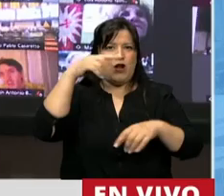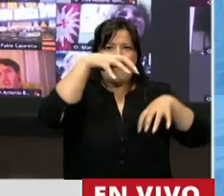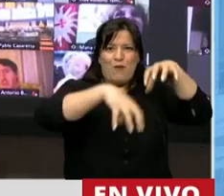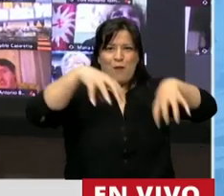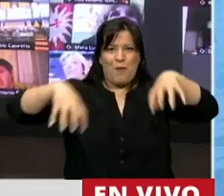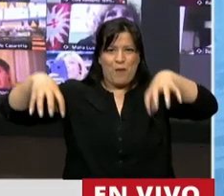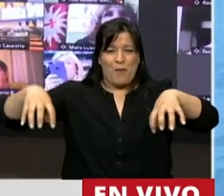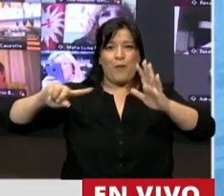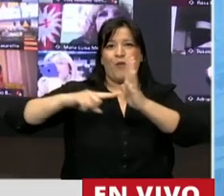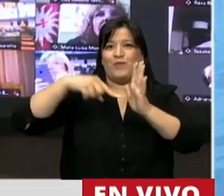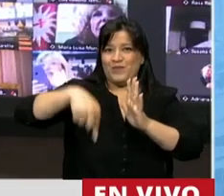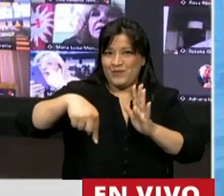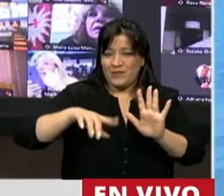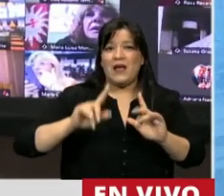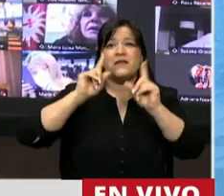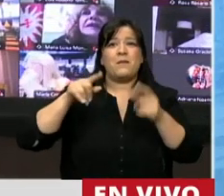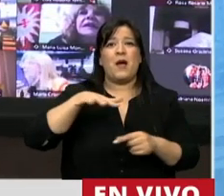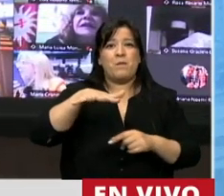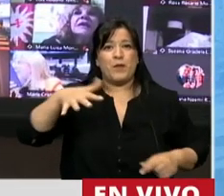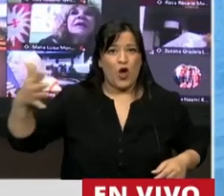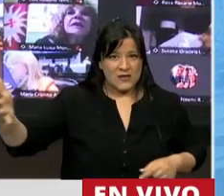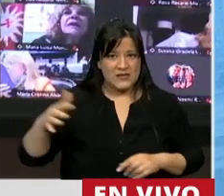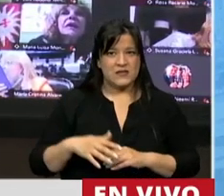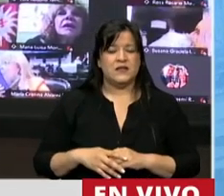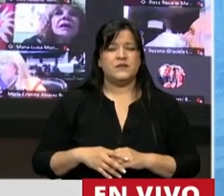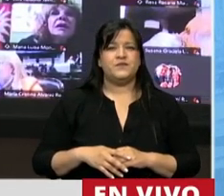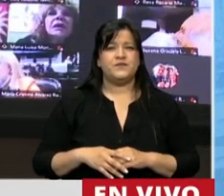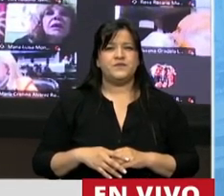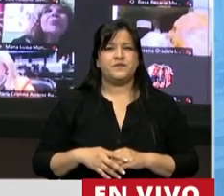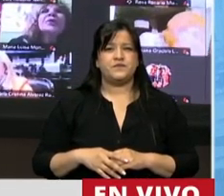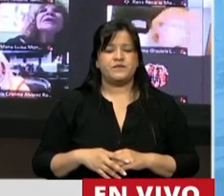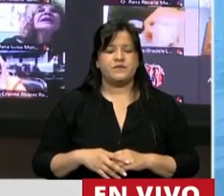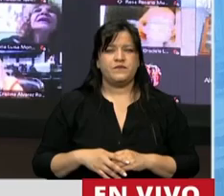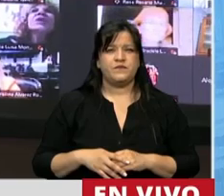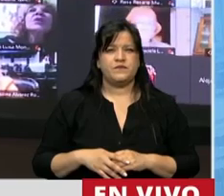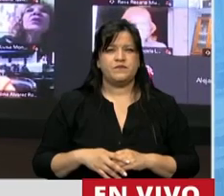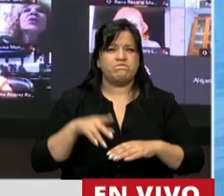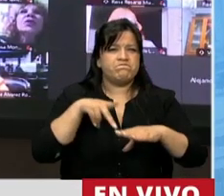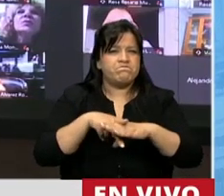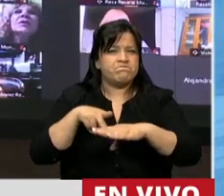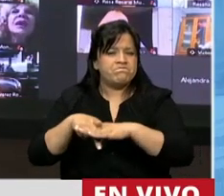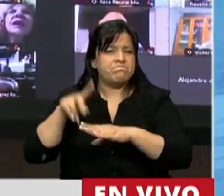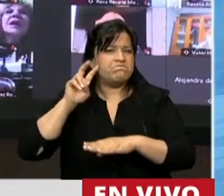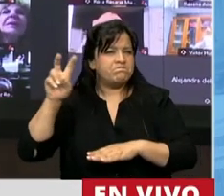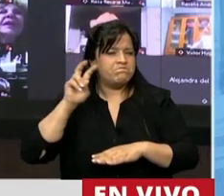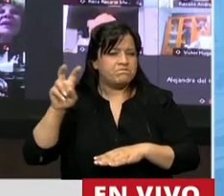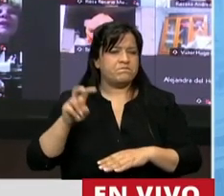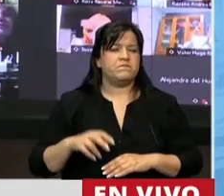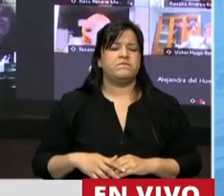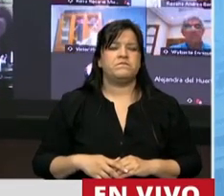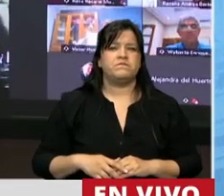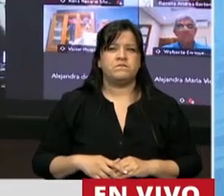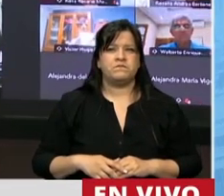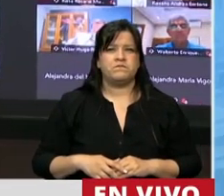el Estado de Buenos Aires, la provincia de Buenos Aires, federalizar esa porción de su territorio para que hiciera de capital federal.